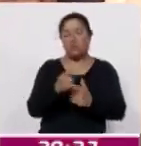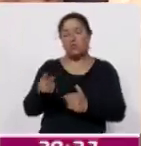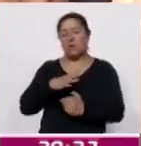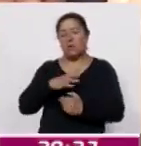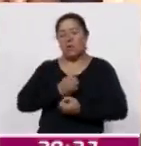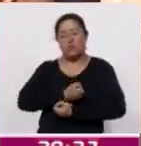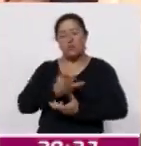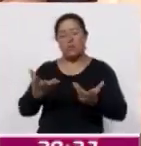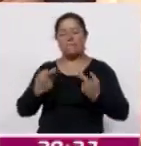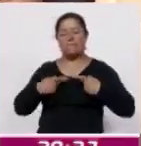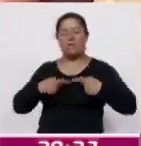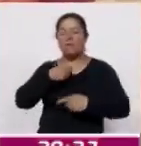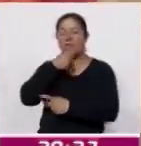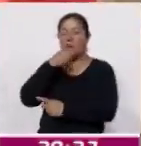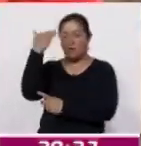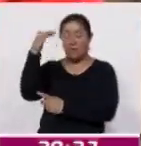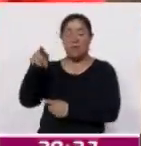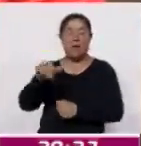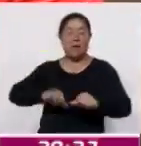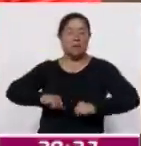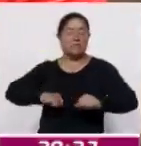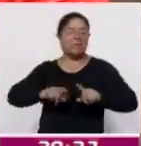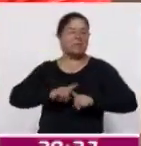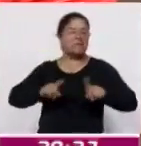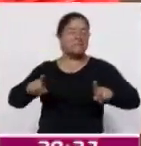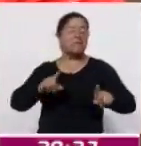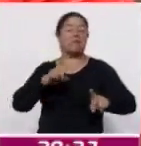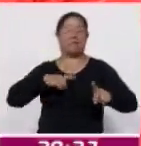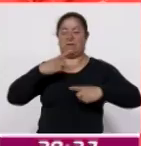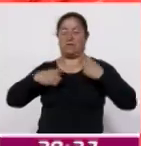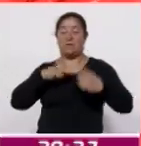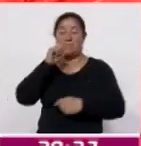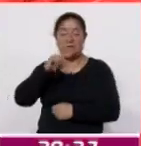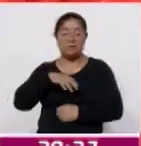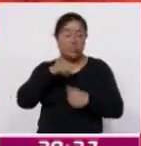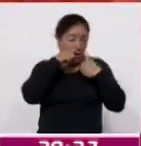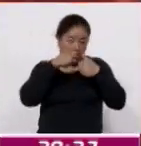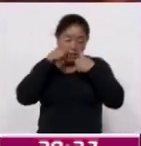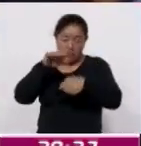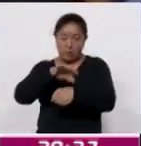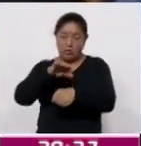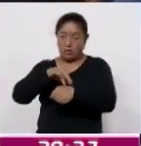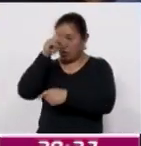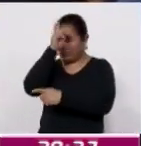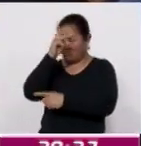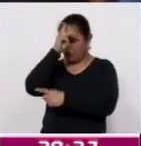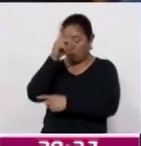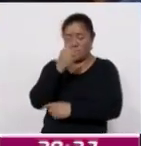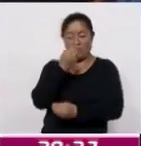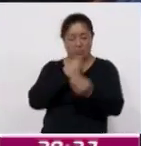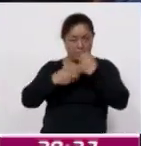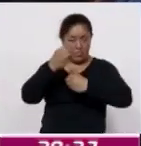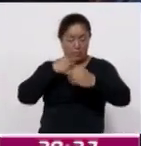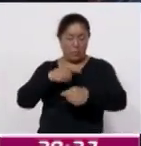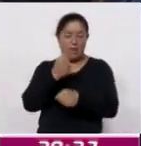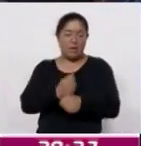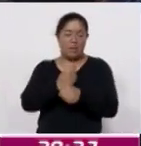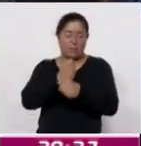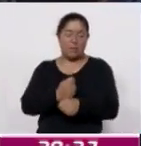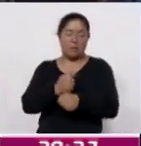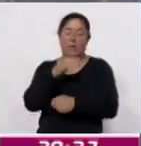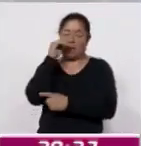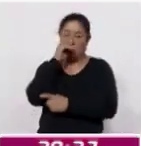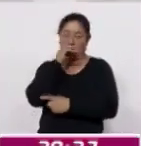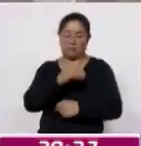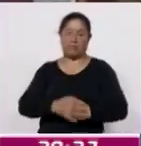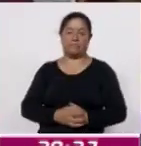las personas adultas mayores diversas actividades recreativas, así como atención médica, psicológica, nutricional y terapéutica de manera